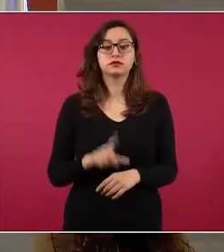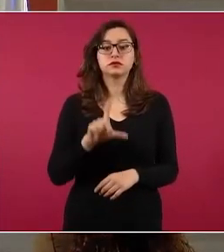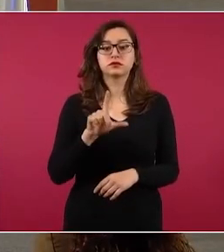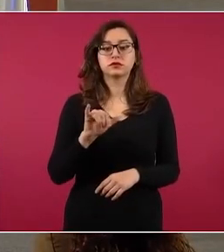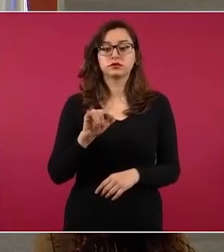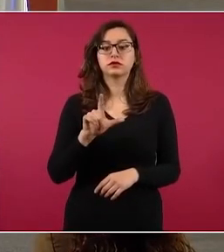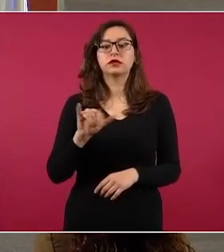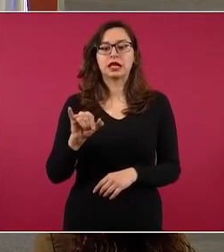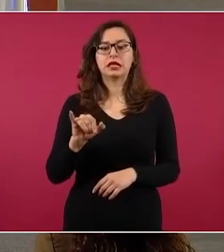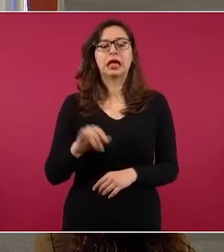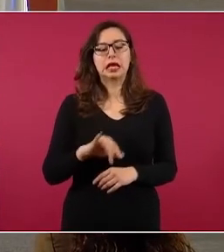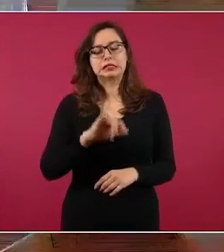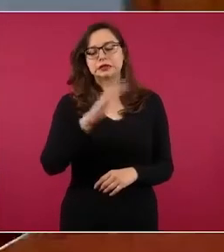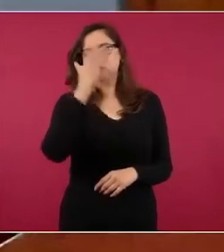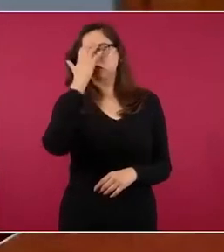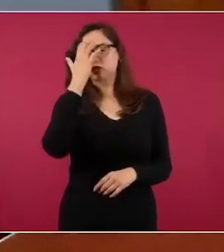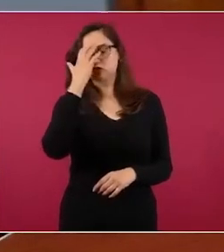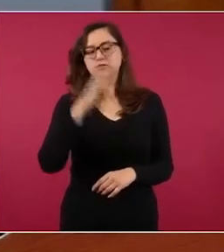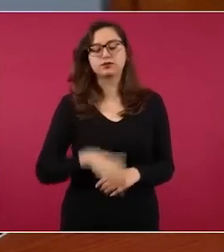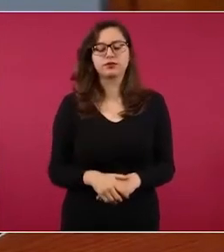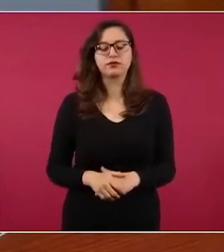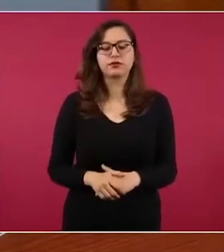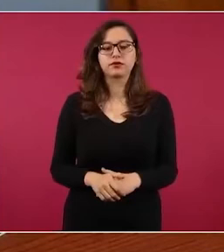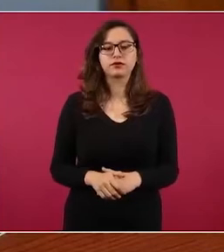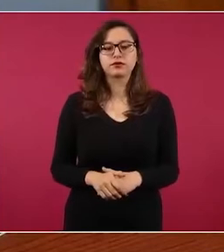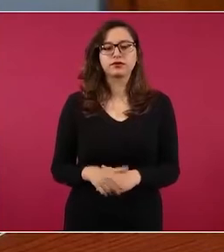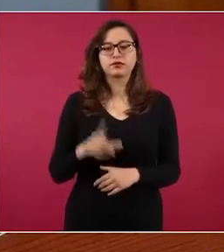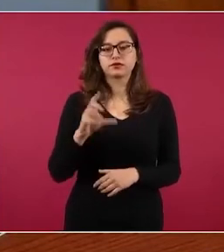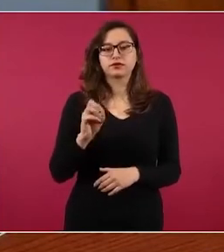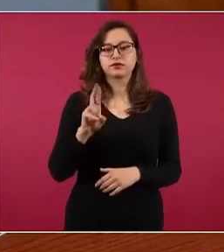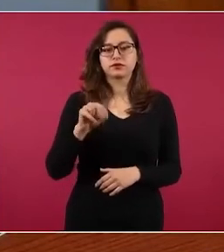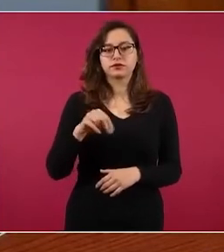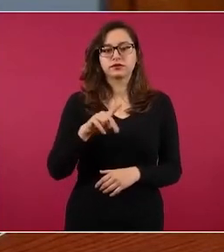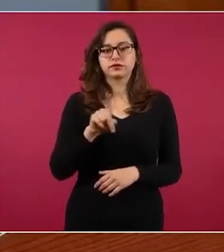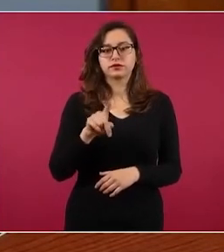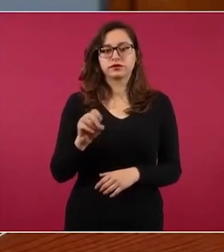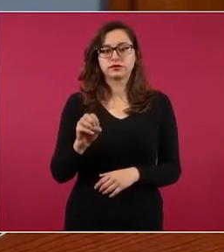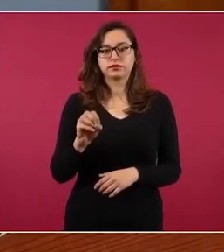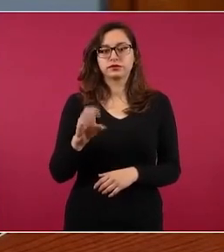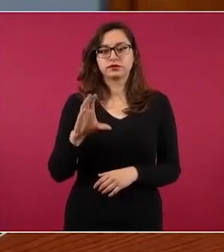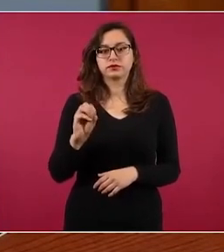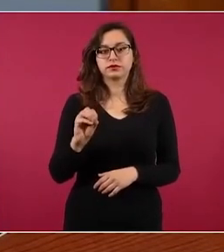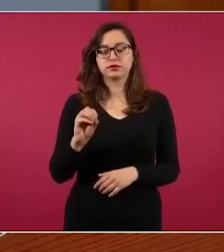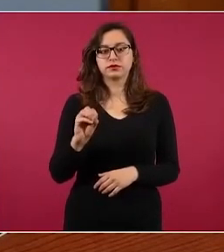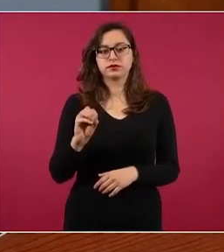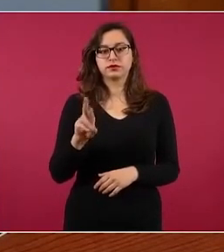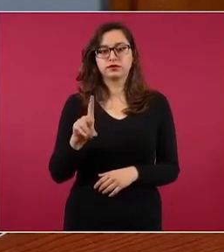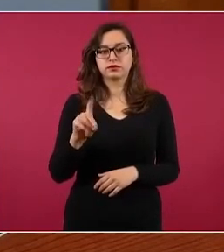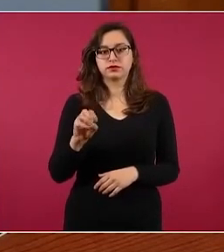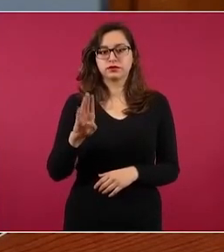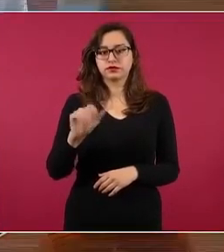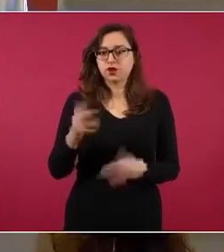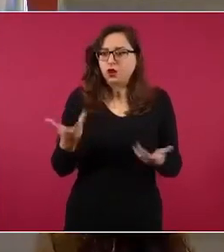Tellesí, ¿fequién es? Lorenzo Córdoba, pero ese es el INE, ese no puede,